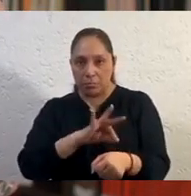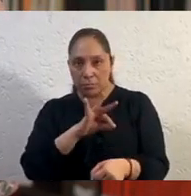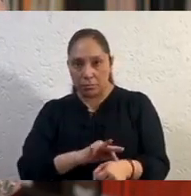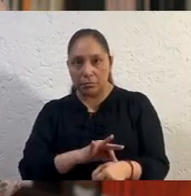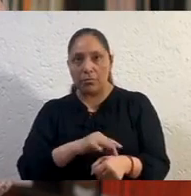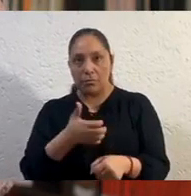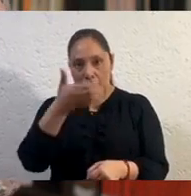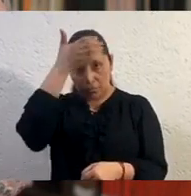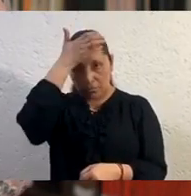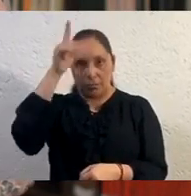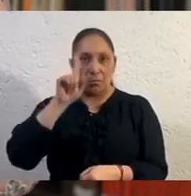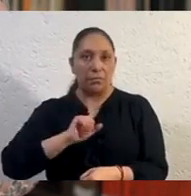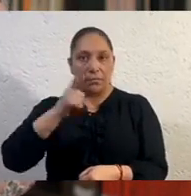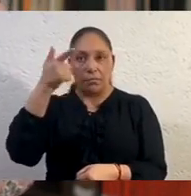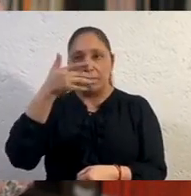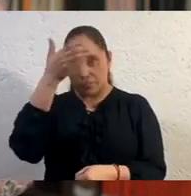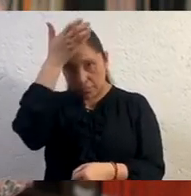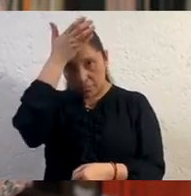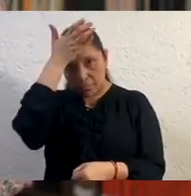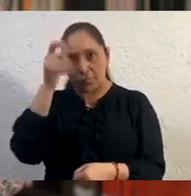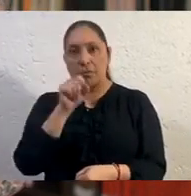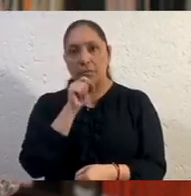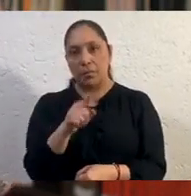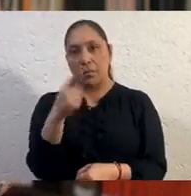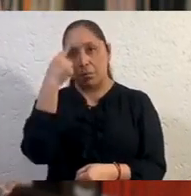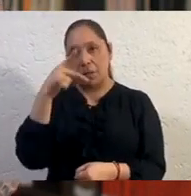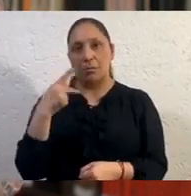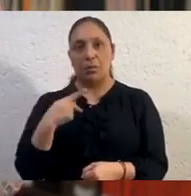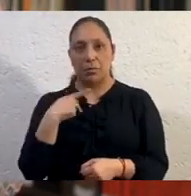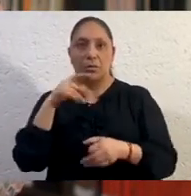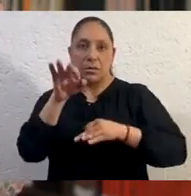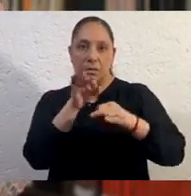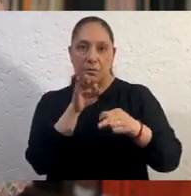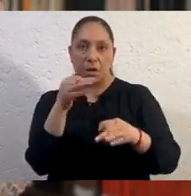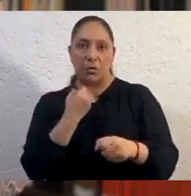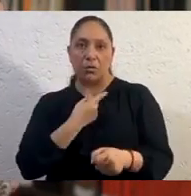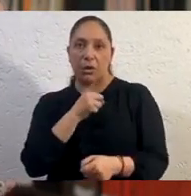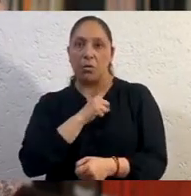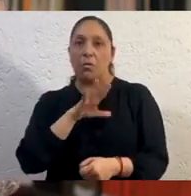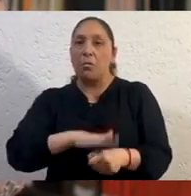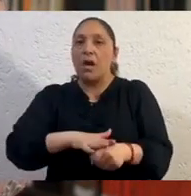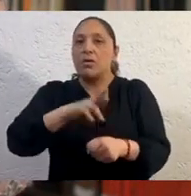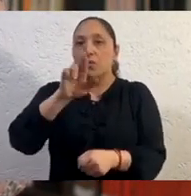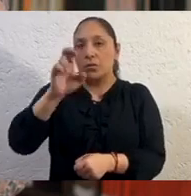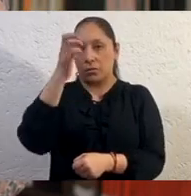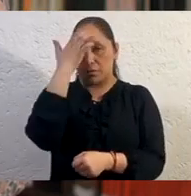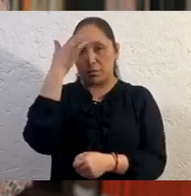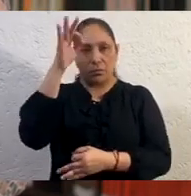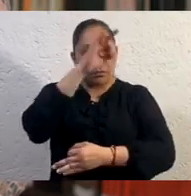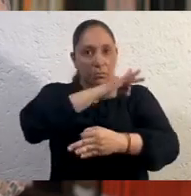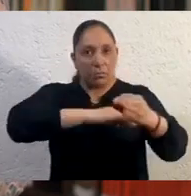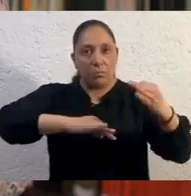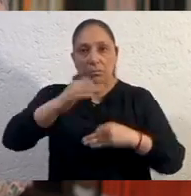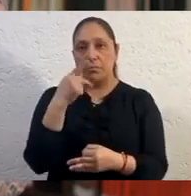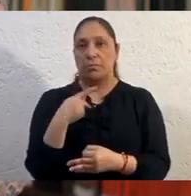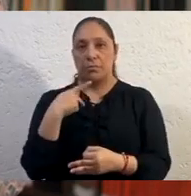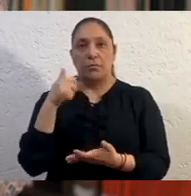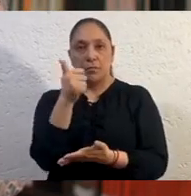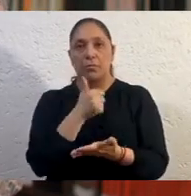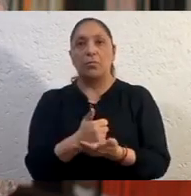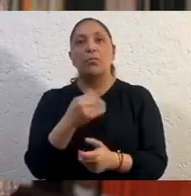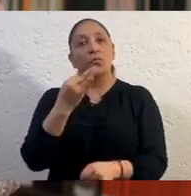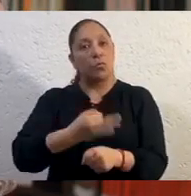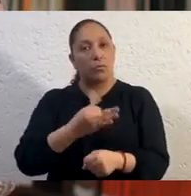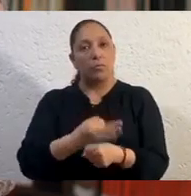salud, nuestro mayor reconocimiento. A toda la ciudadanía. Son momentos difíciles a los que nos enfrentamos.